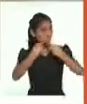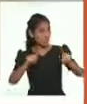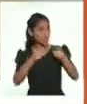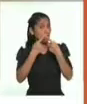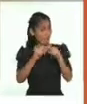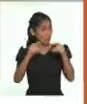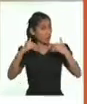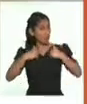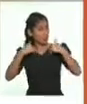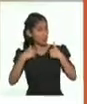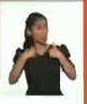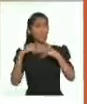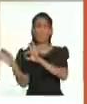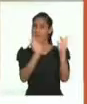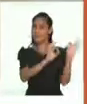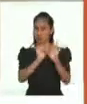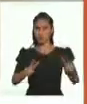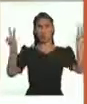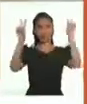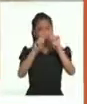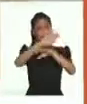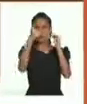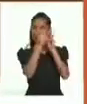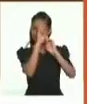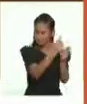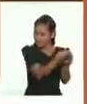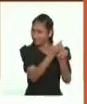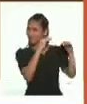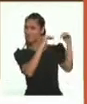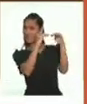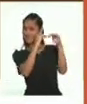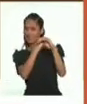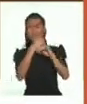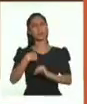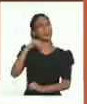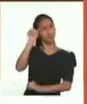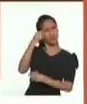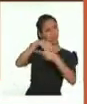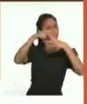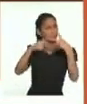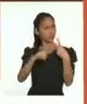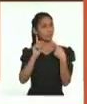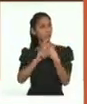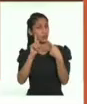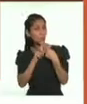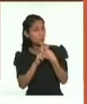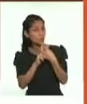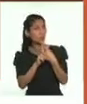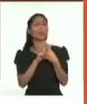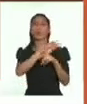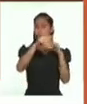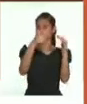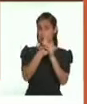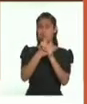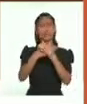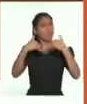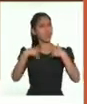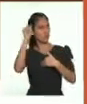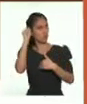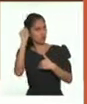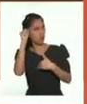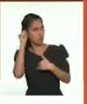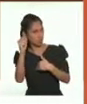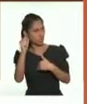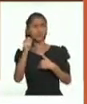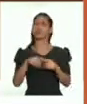valor. Así que debemos ser tratados por respeto e igualdad. Yo recuerdo dos cosas muy importantes. Ser sujeto de los derechos y de la Declaración